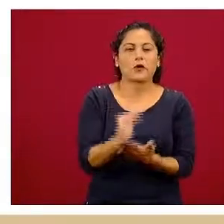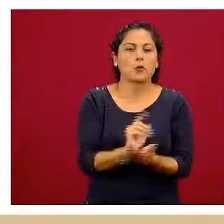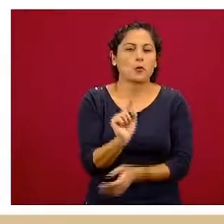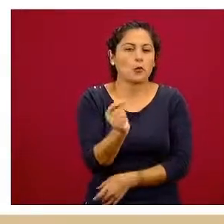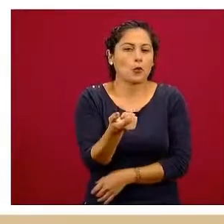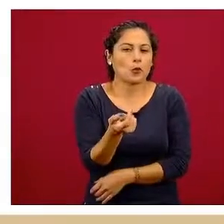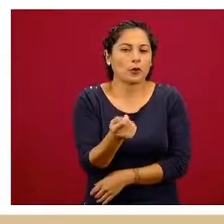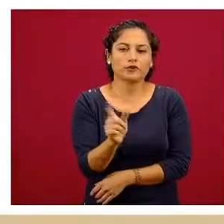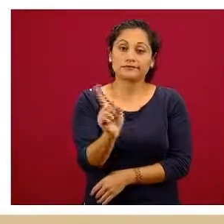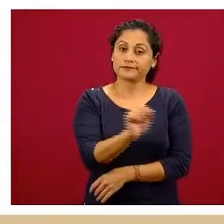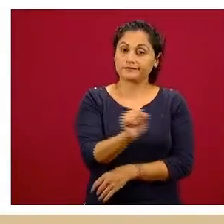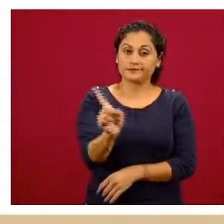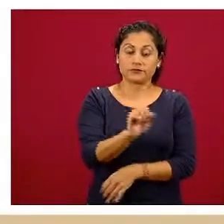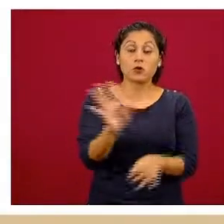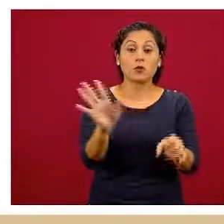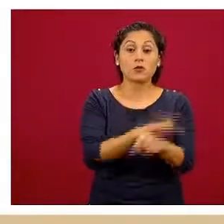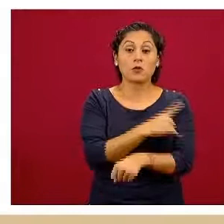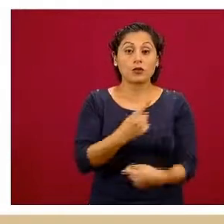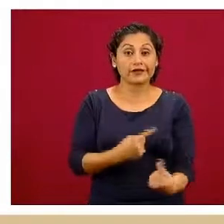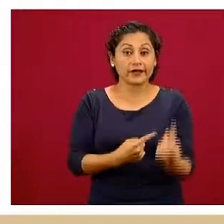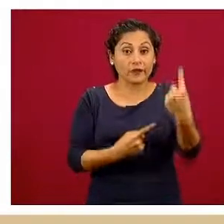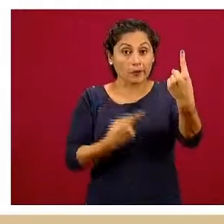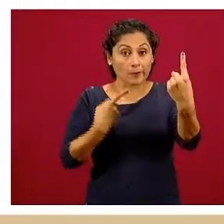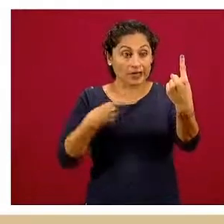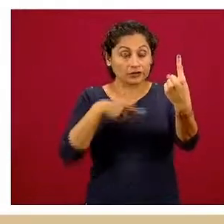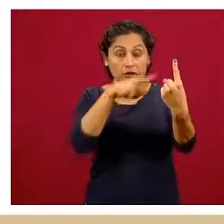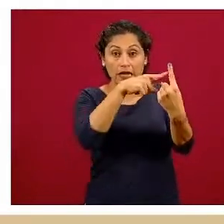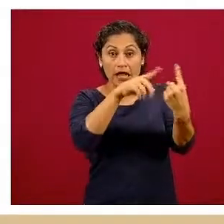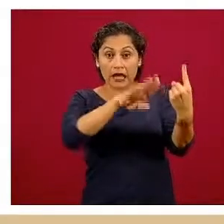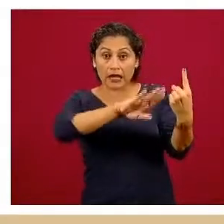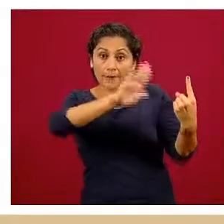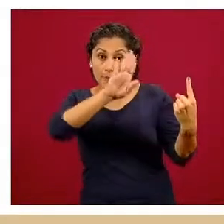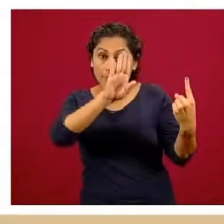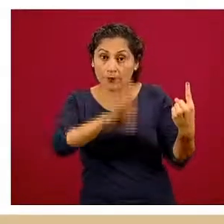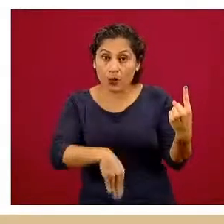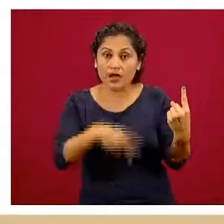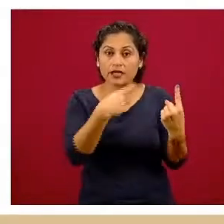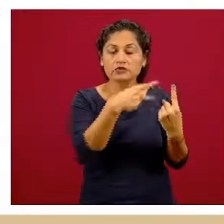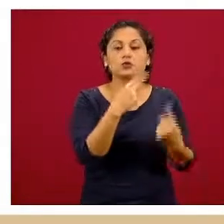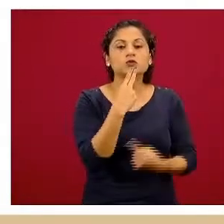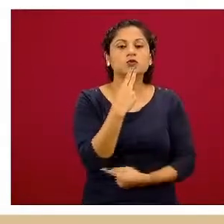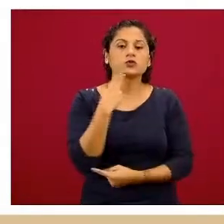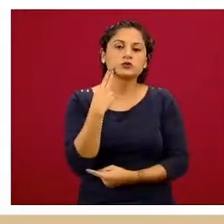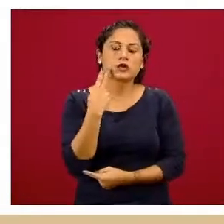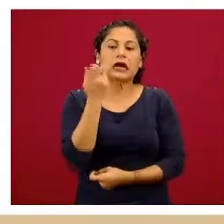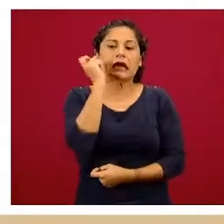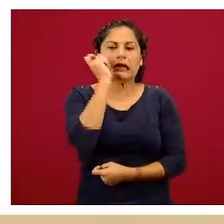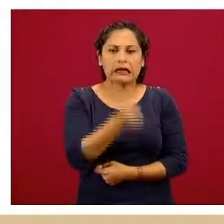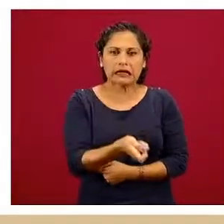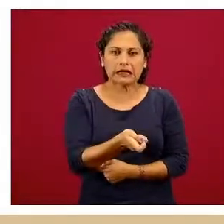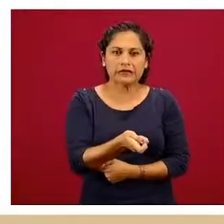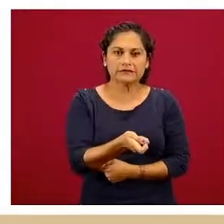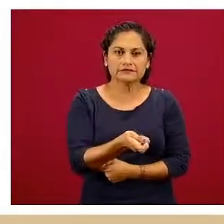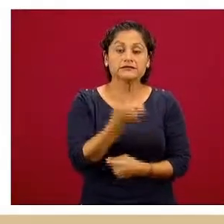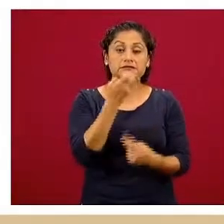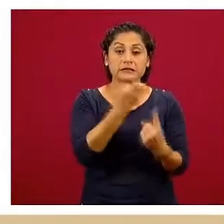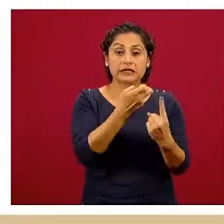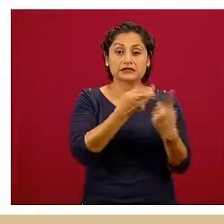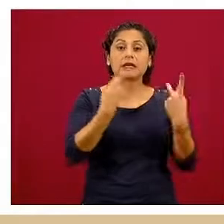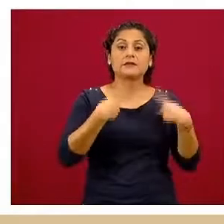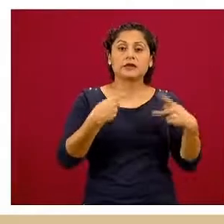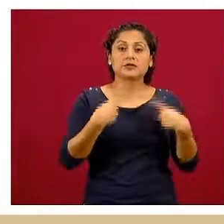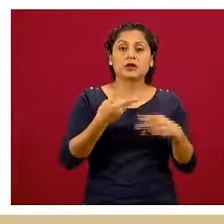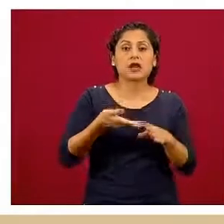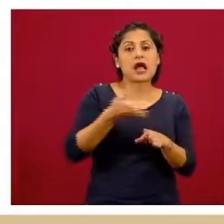momento que una persona pierde la vida, en el momento en que una persona atenta contra su vida, eso quiere decir que esa persona estuvo